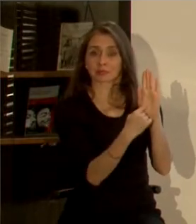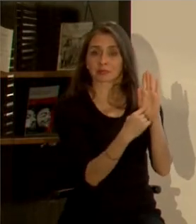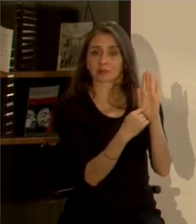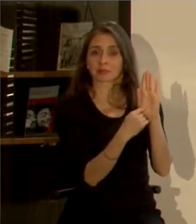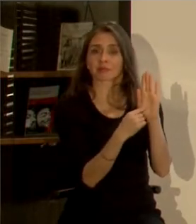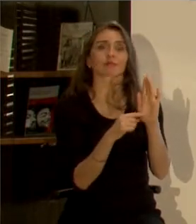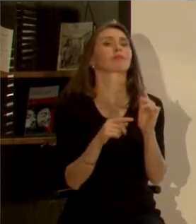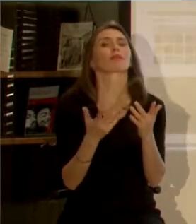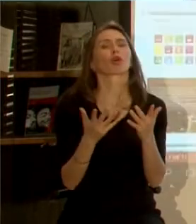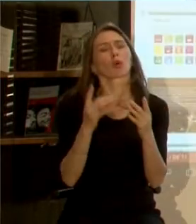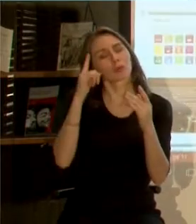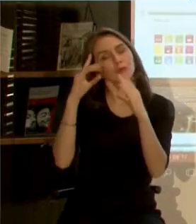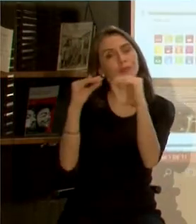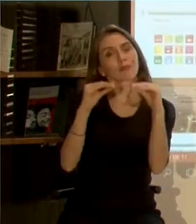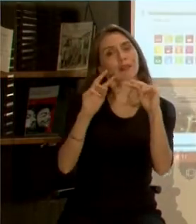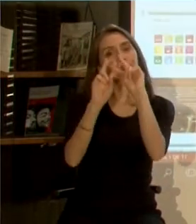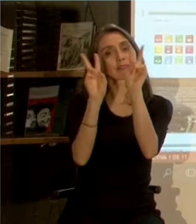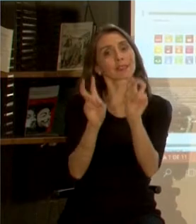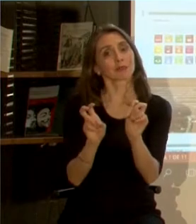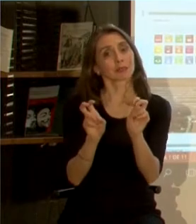la problemática...